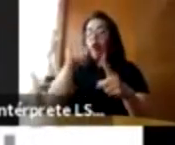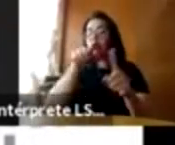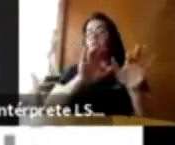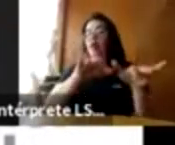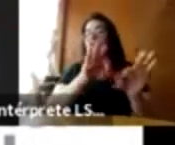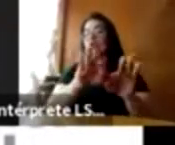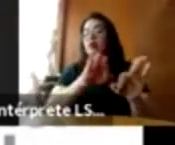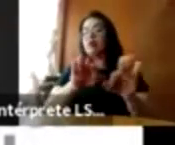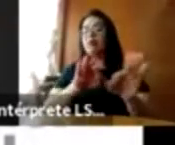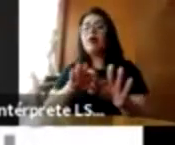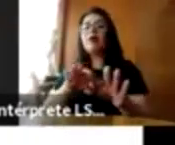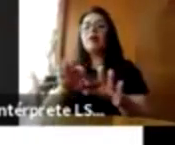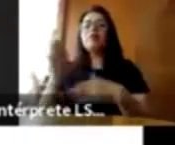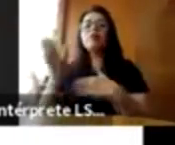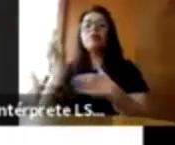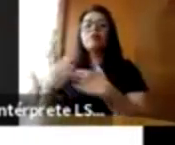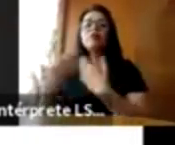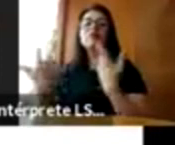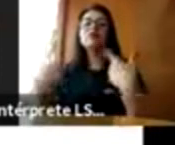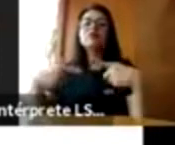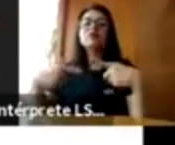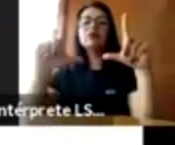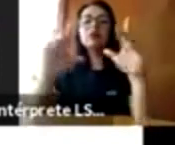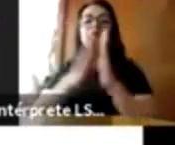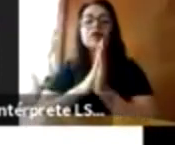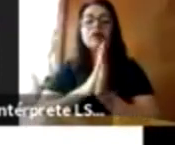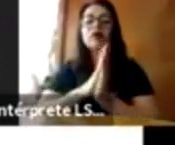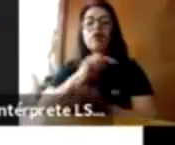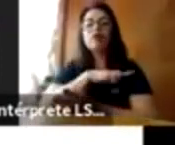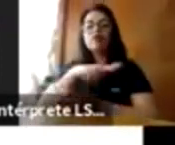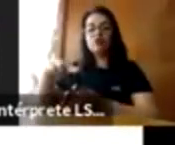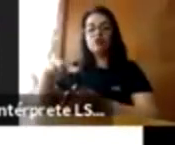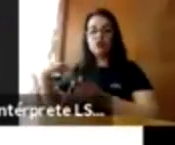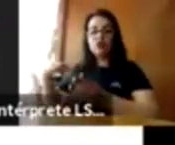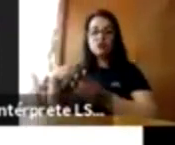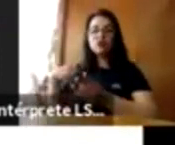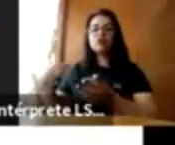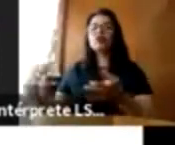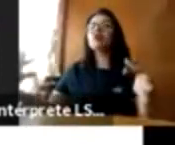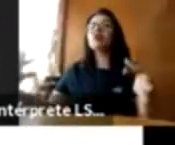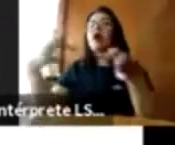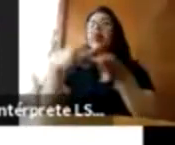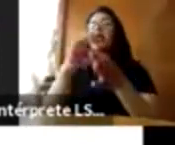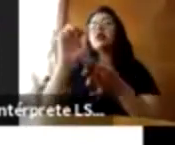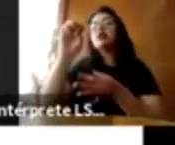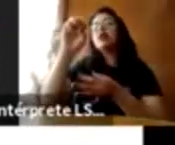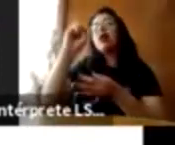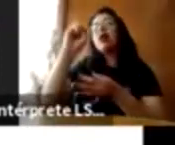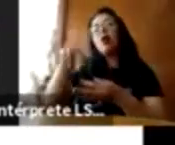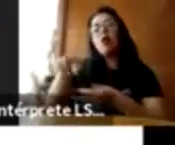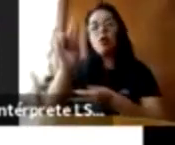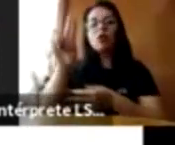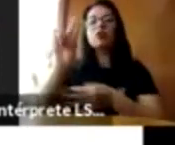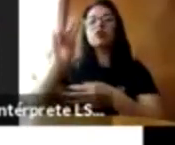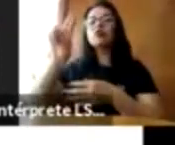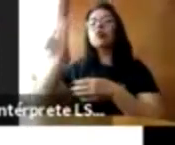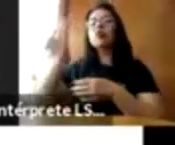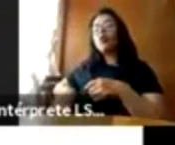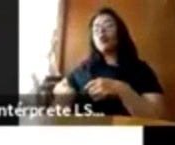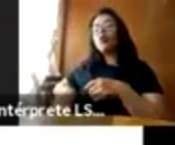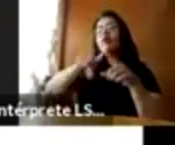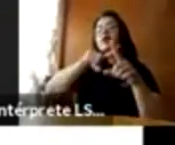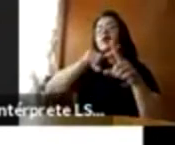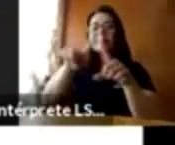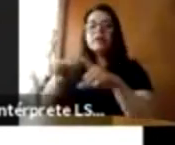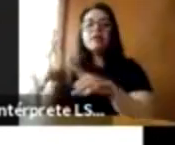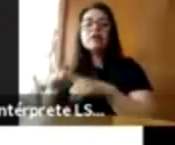diapositiva, por favor. Nosotros somos una alianza de ONU, de gobiernos, de sociedad civil,